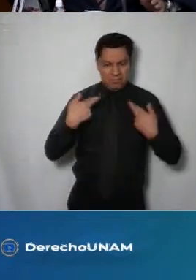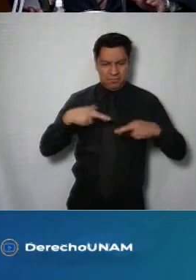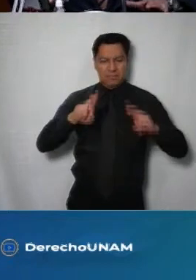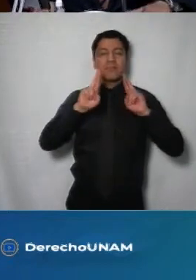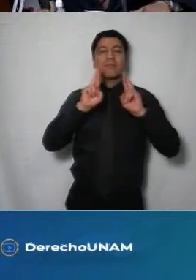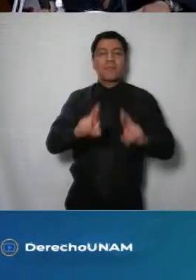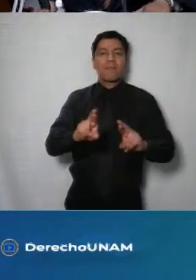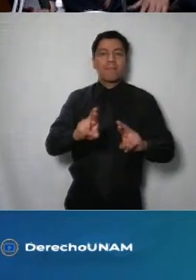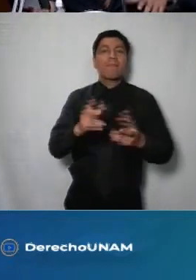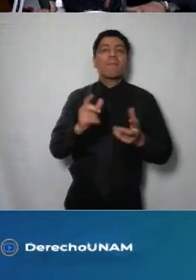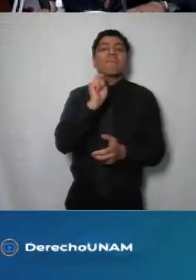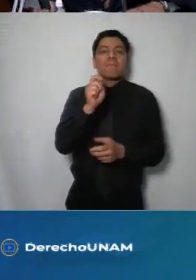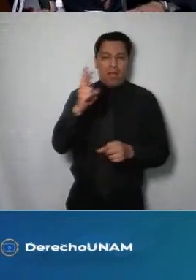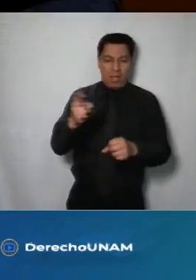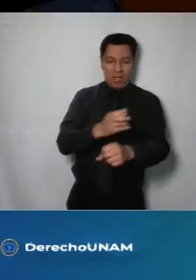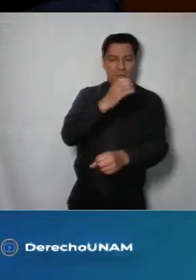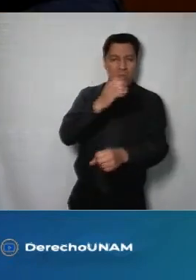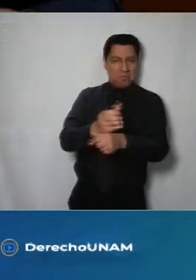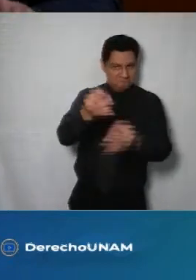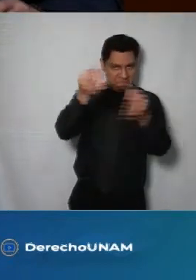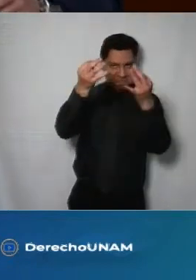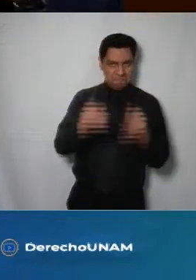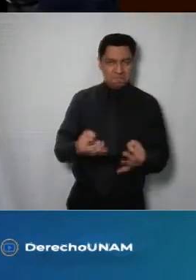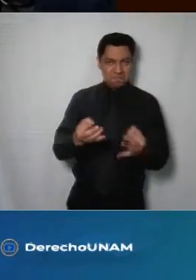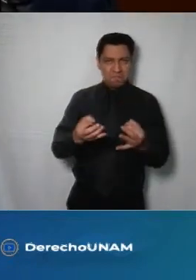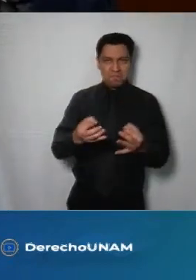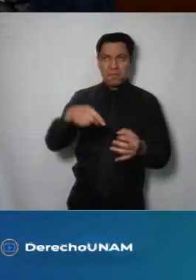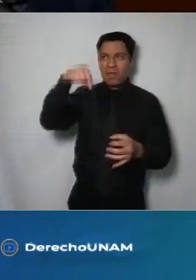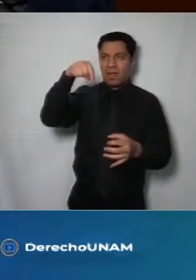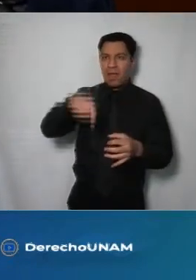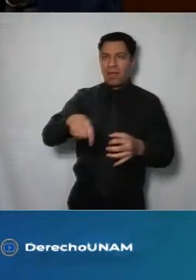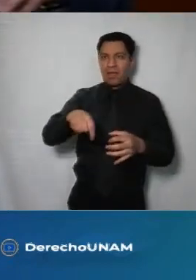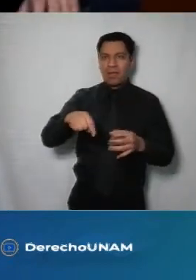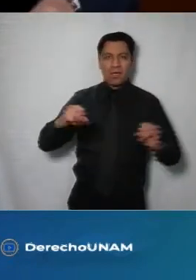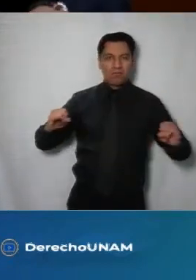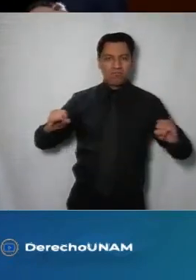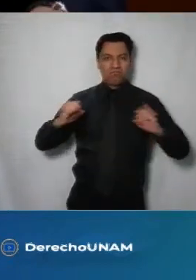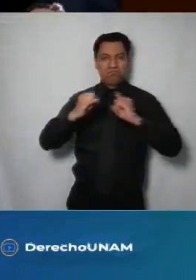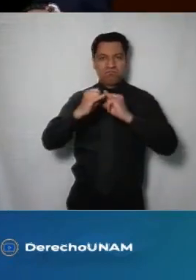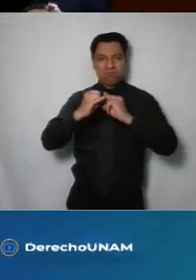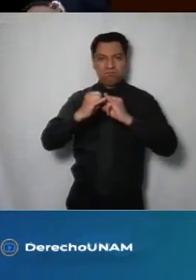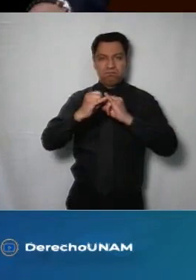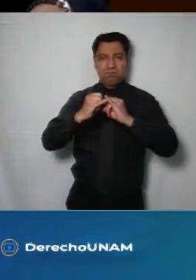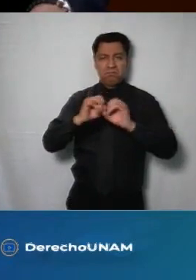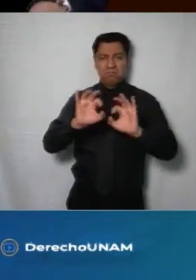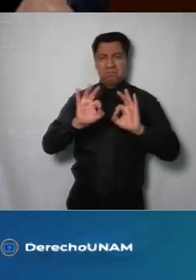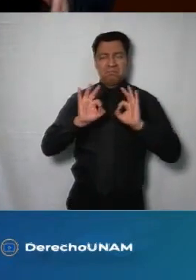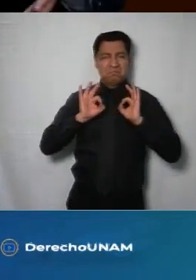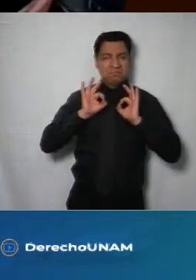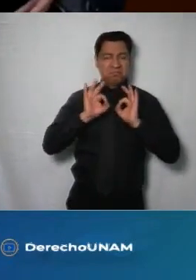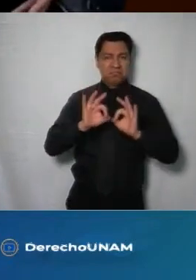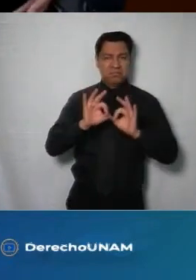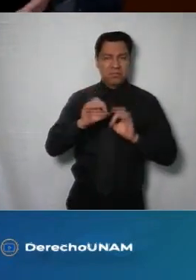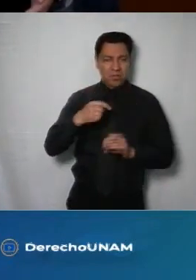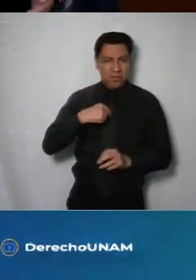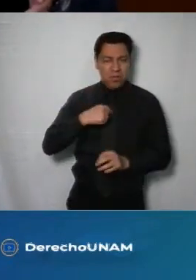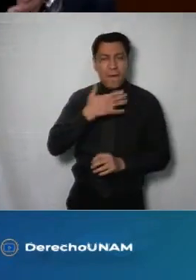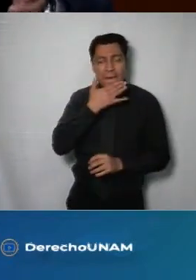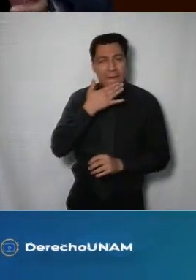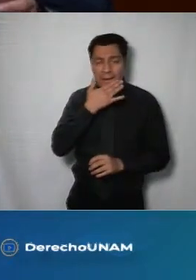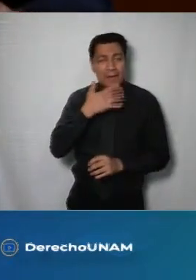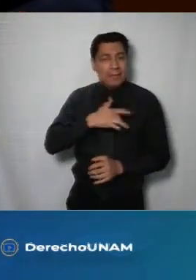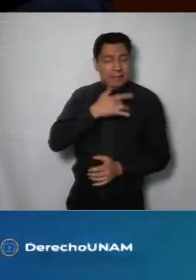para los mexicanos para la república esta gran institución yo siempre he pensado que y creo también y tengo la